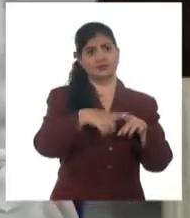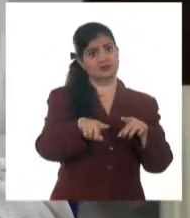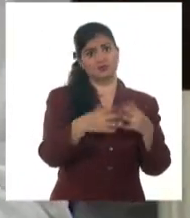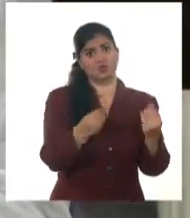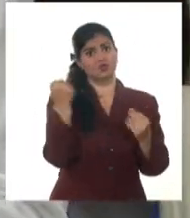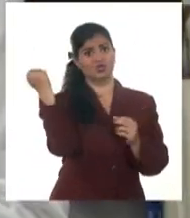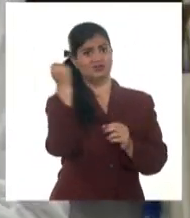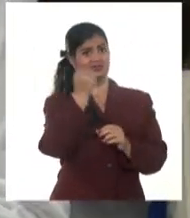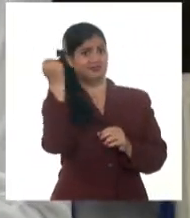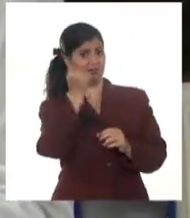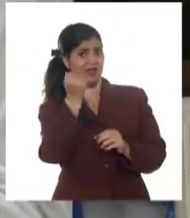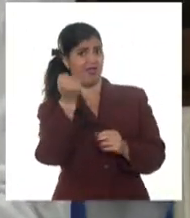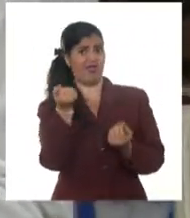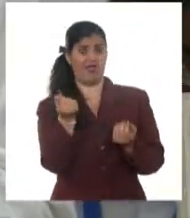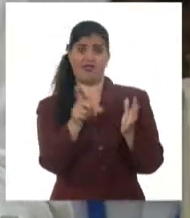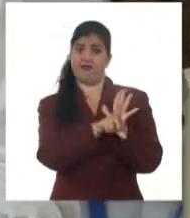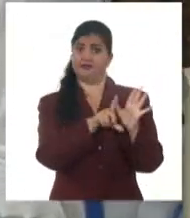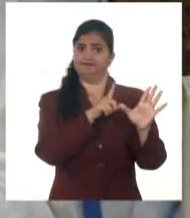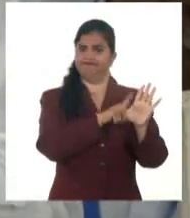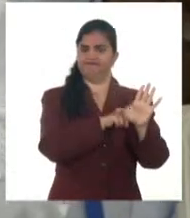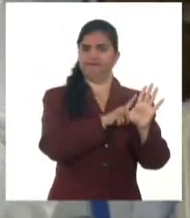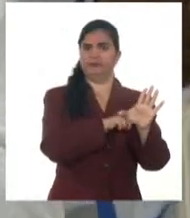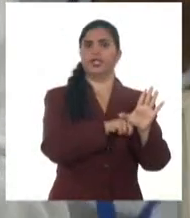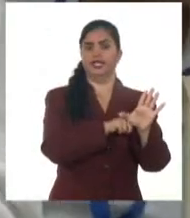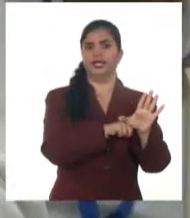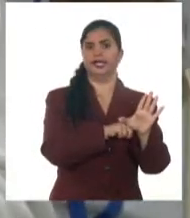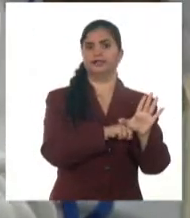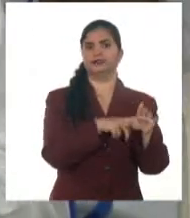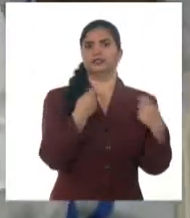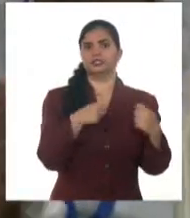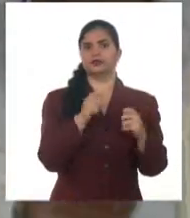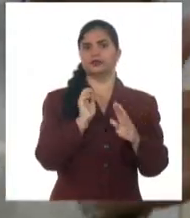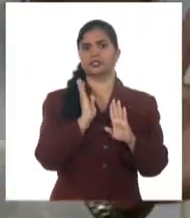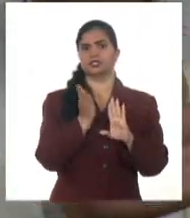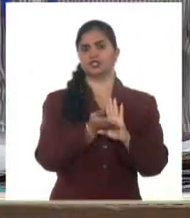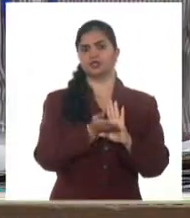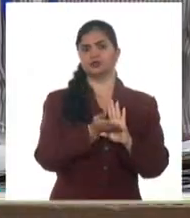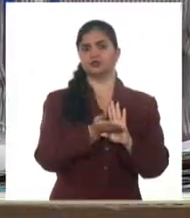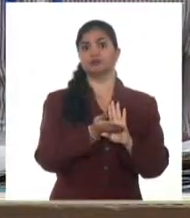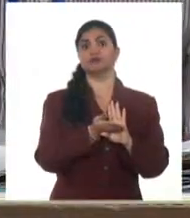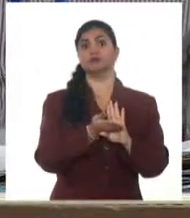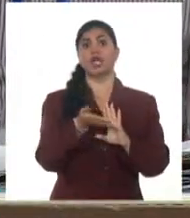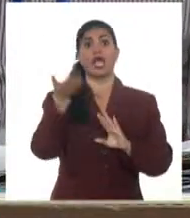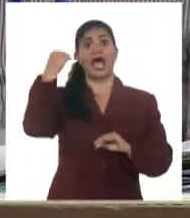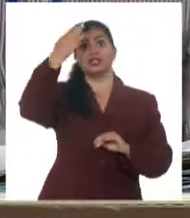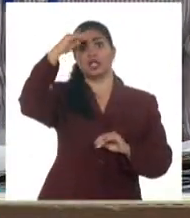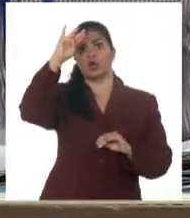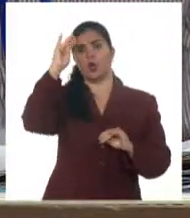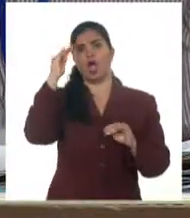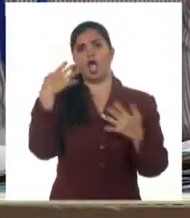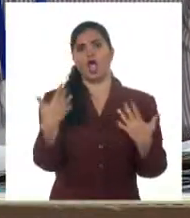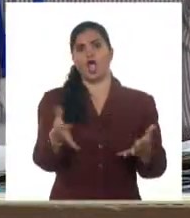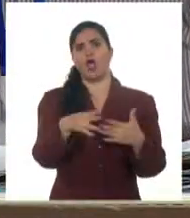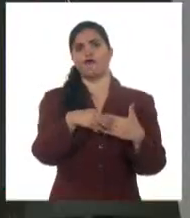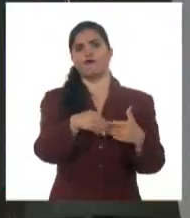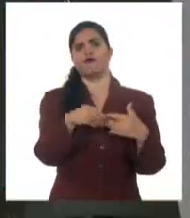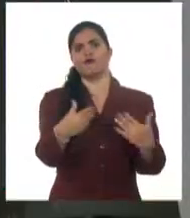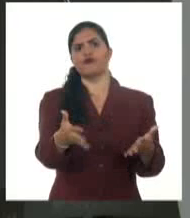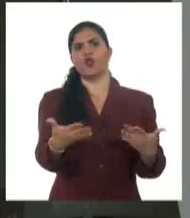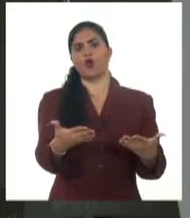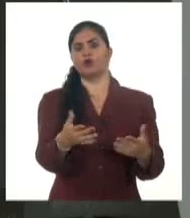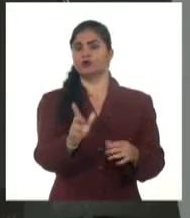directivas y en las instrucciones, en determinados, en uno que otro momento. El país, la fiscal se refirió a esto, el tema del sistema